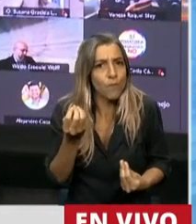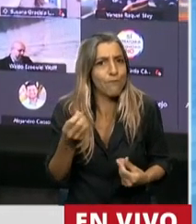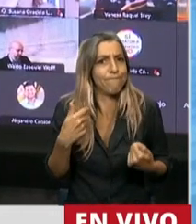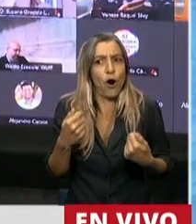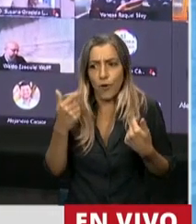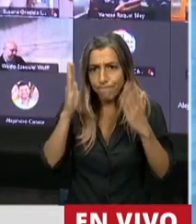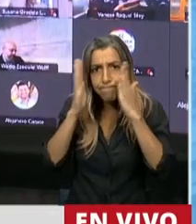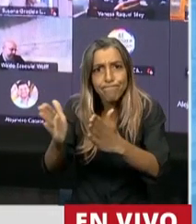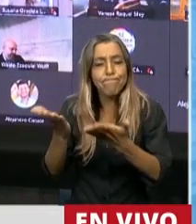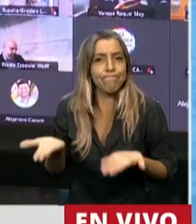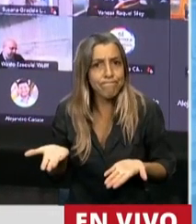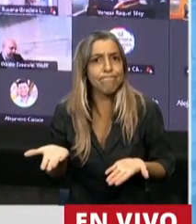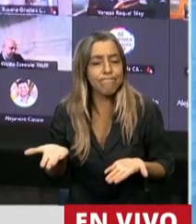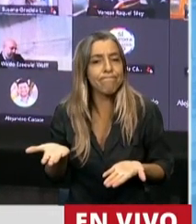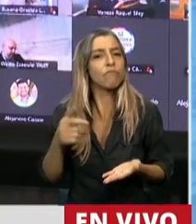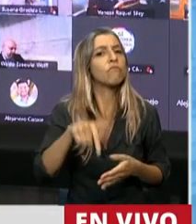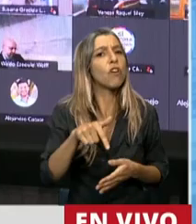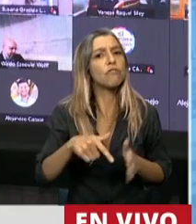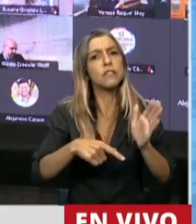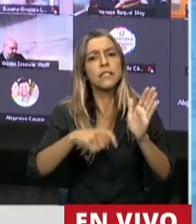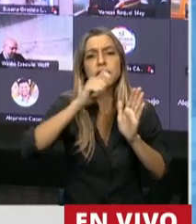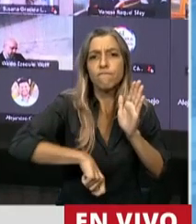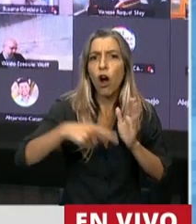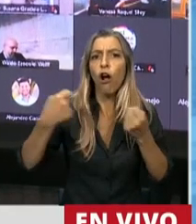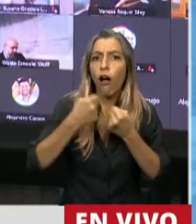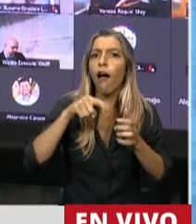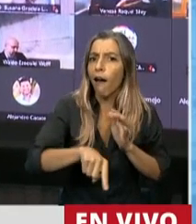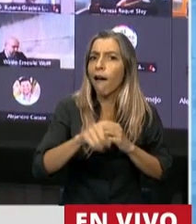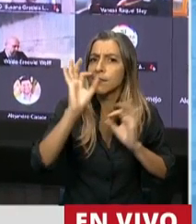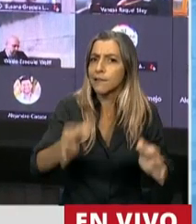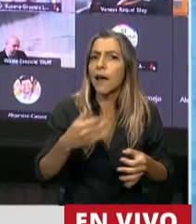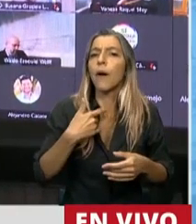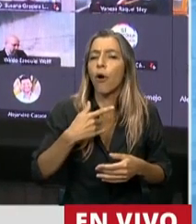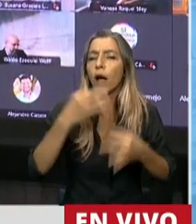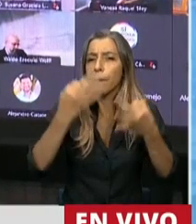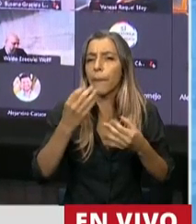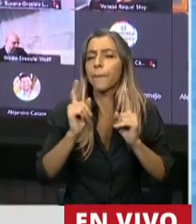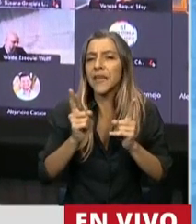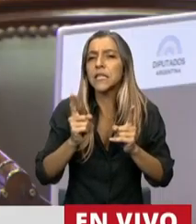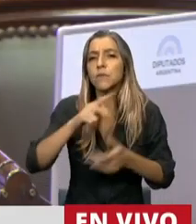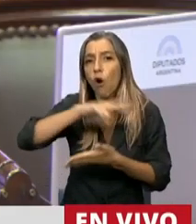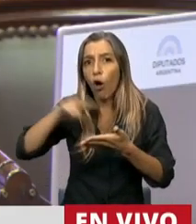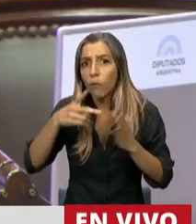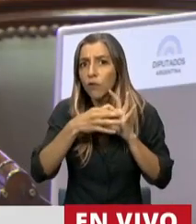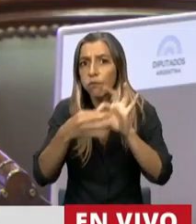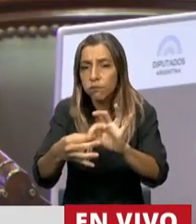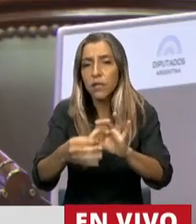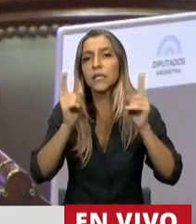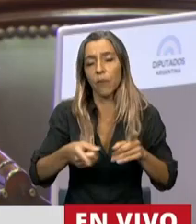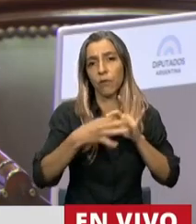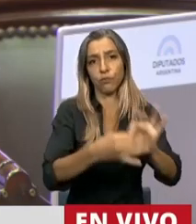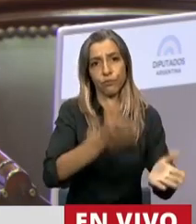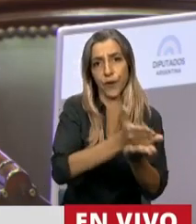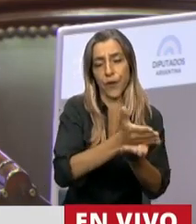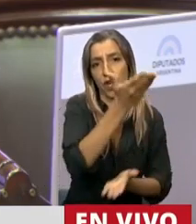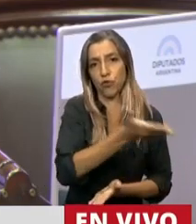que este convenio atiende derechos humanos y garantiza la convención sobre los derechos de discapacidad establecidos por la